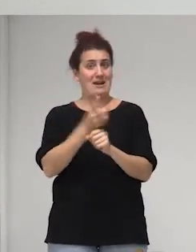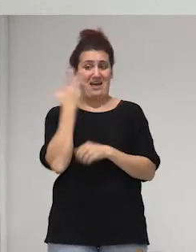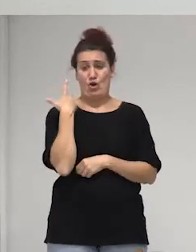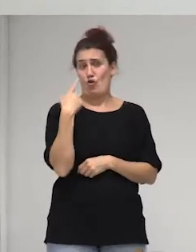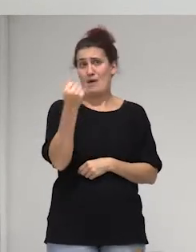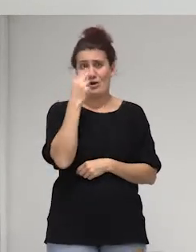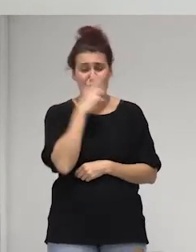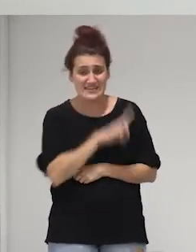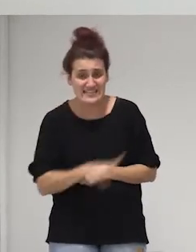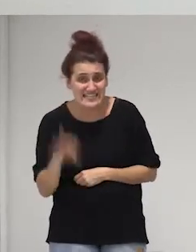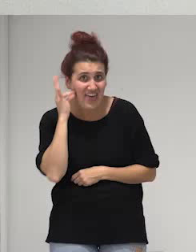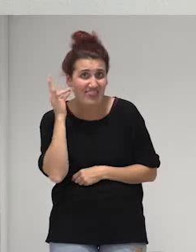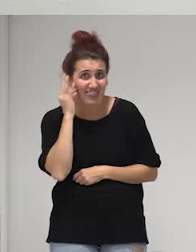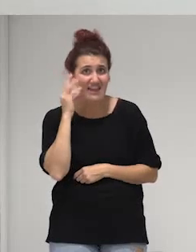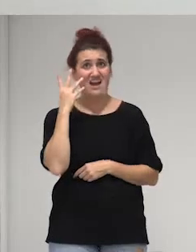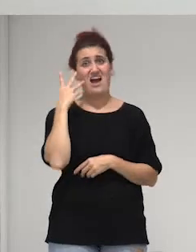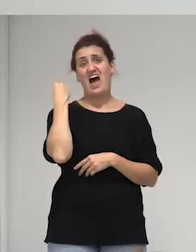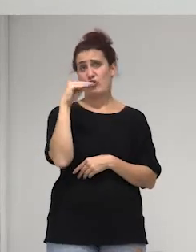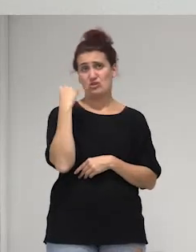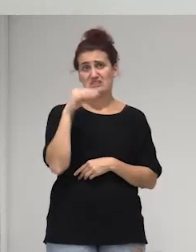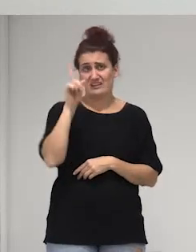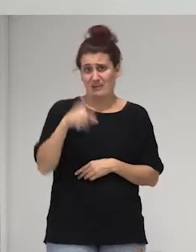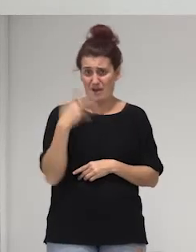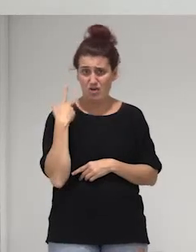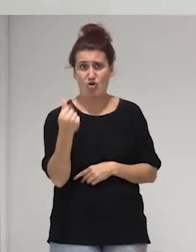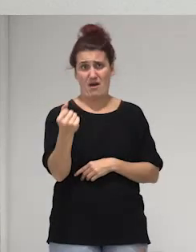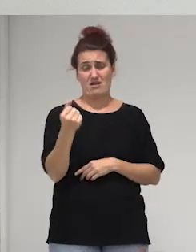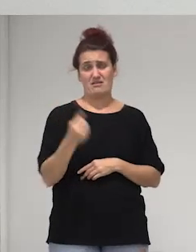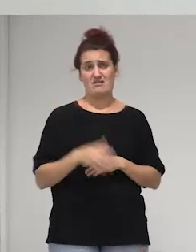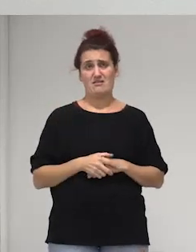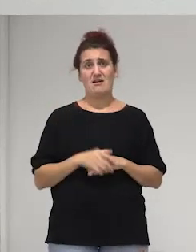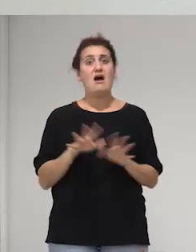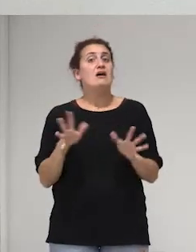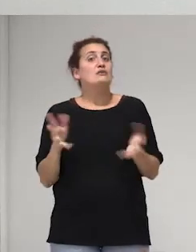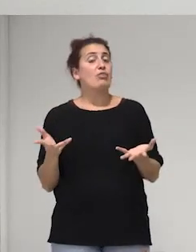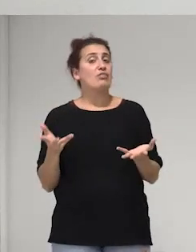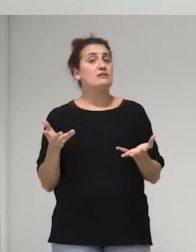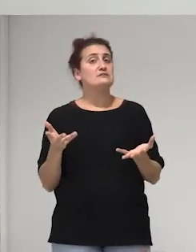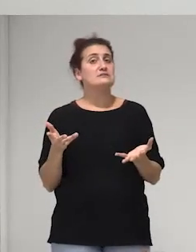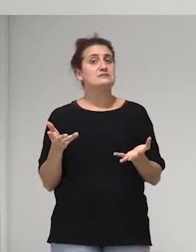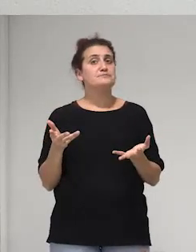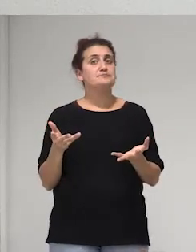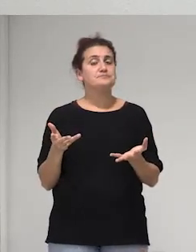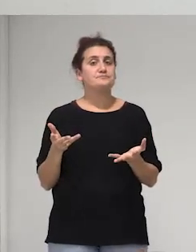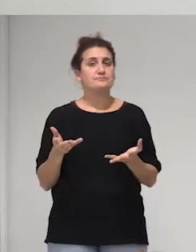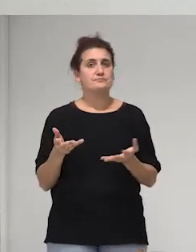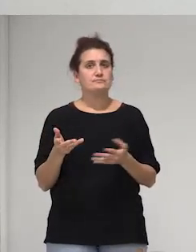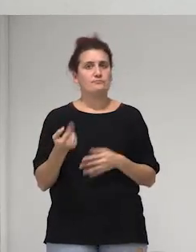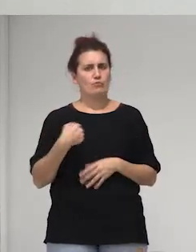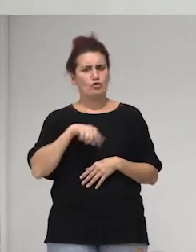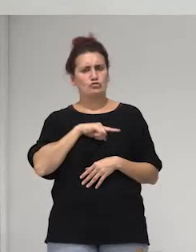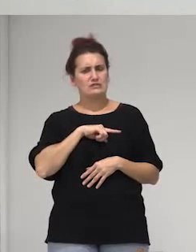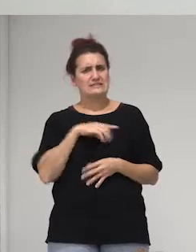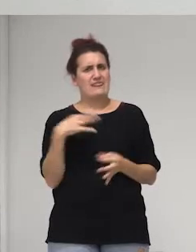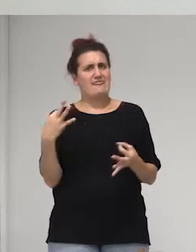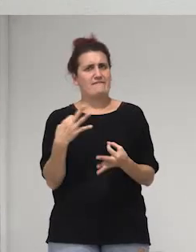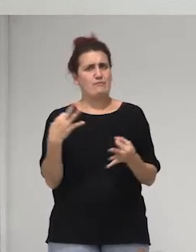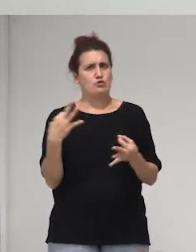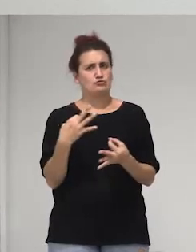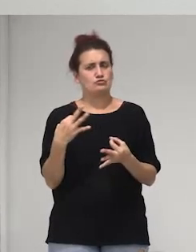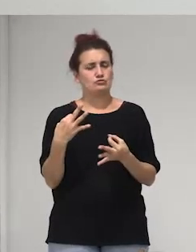niñez y nuestra adolescencia y entonces pues tenemos que llegar a esa